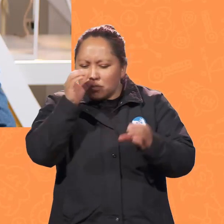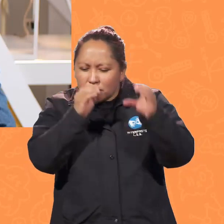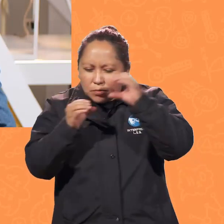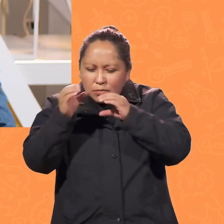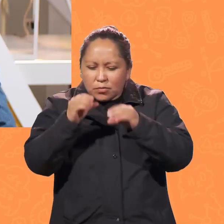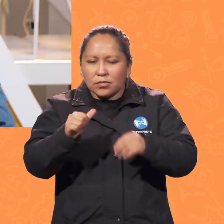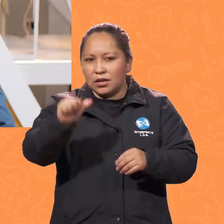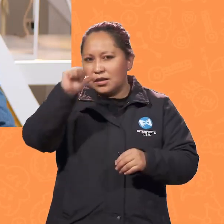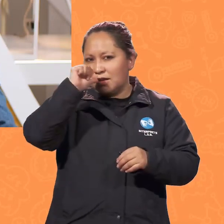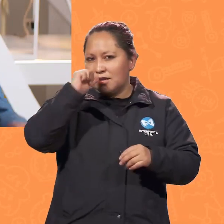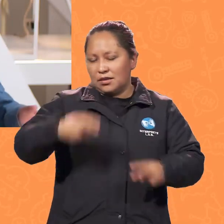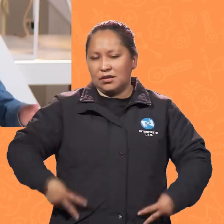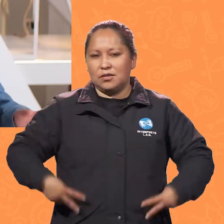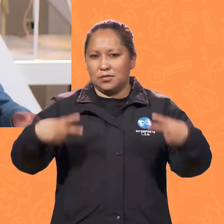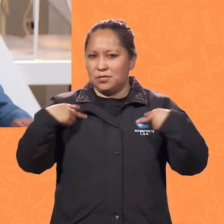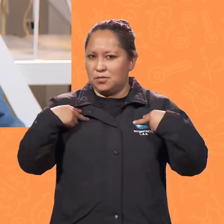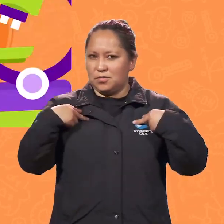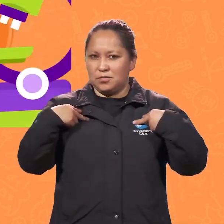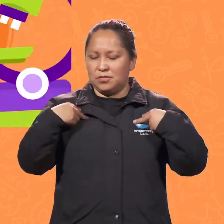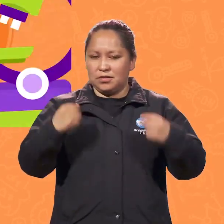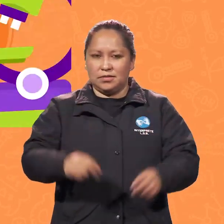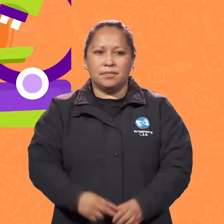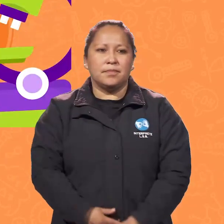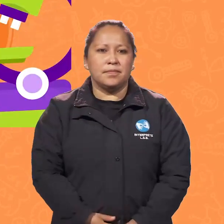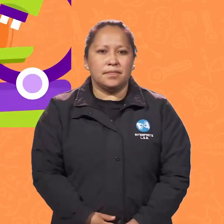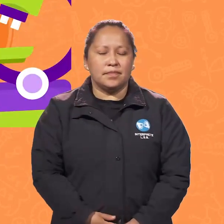a descubrir el maravilloso mundo de la robótica!